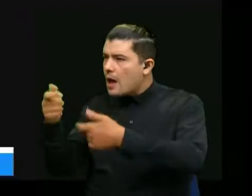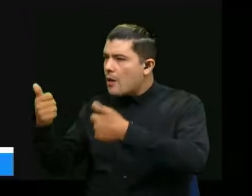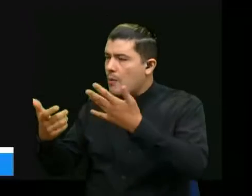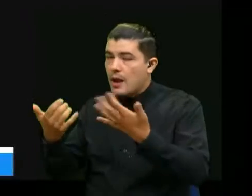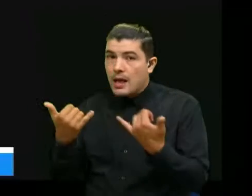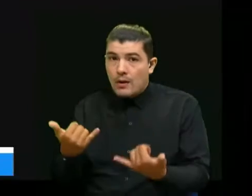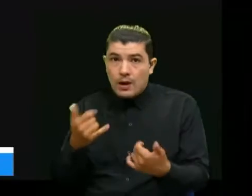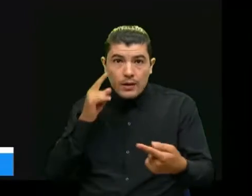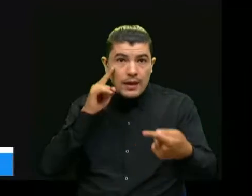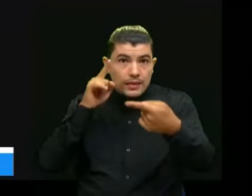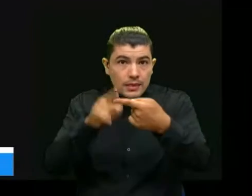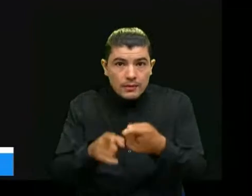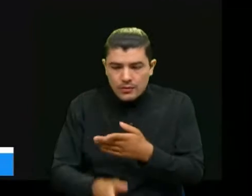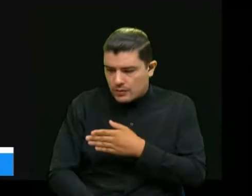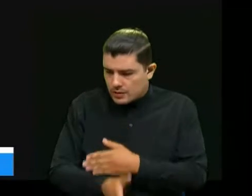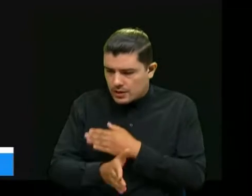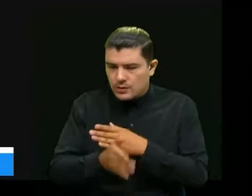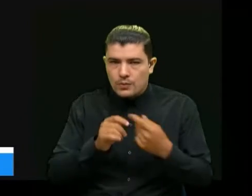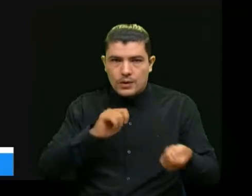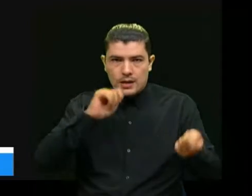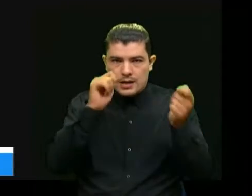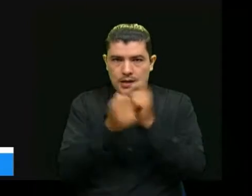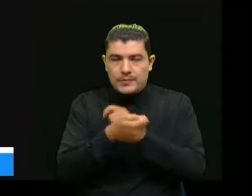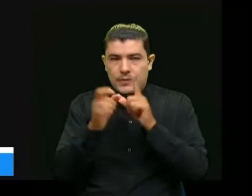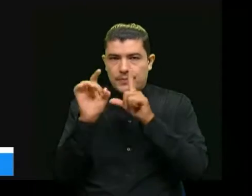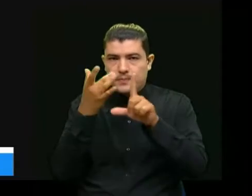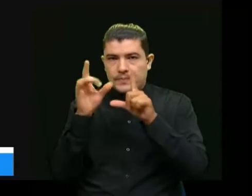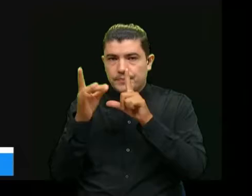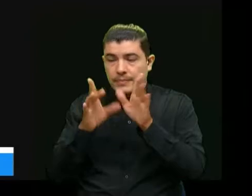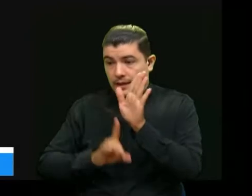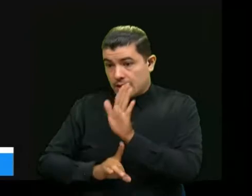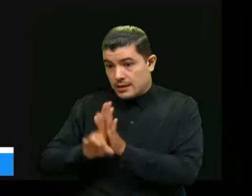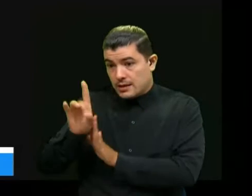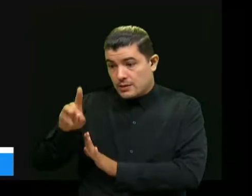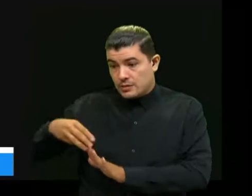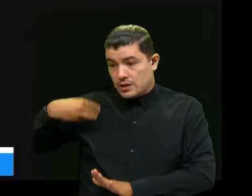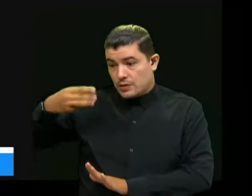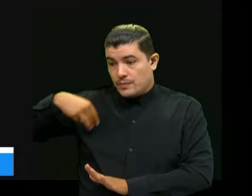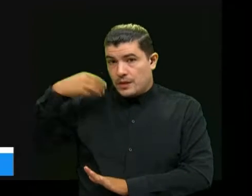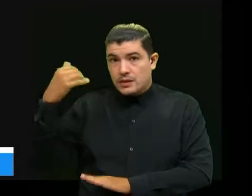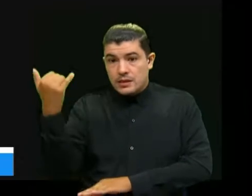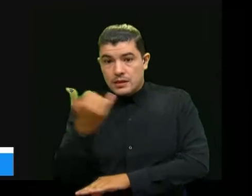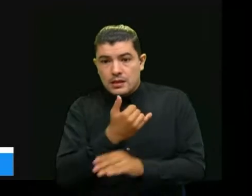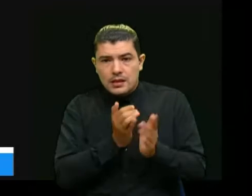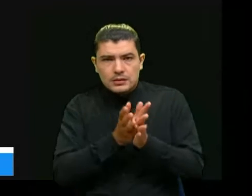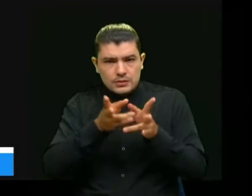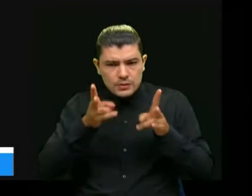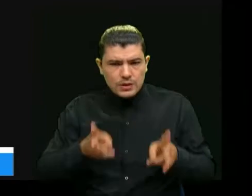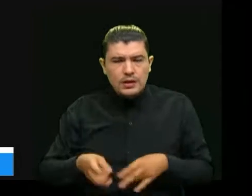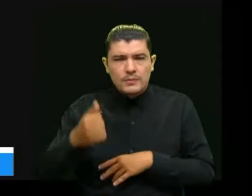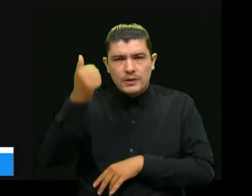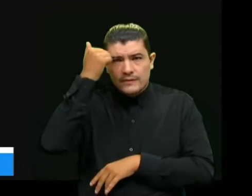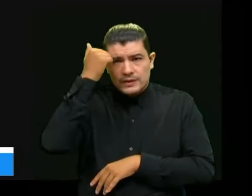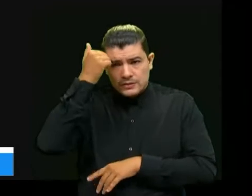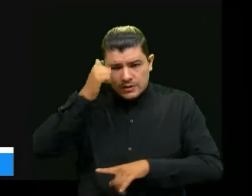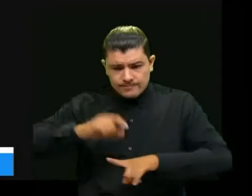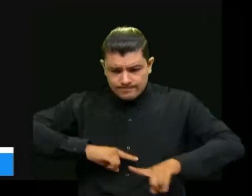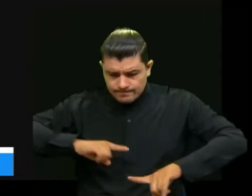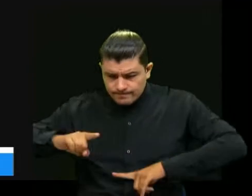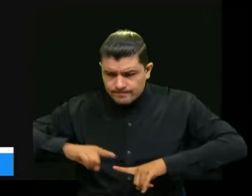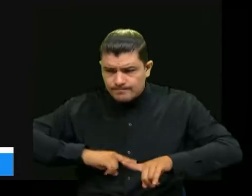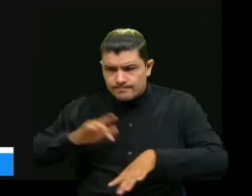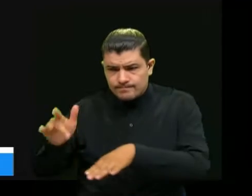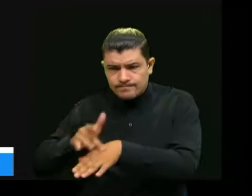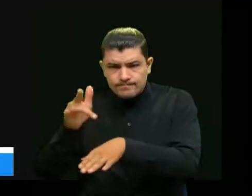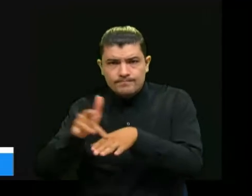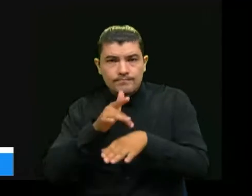es continuar en esa transformación digital y desarrollando las conferencias de nuestros estudiantes profesores y administrativos a los